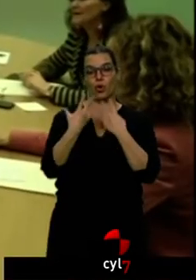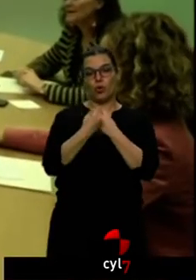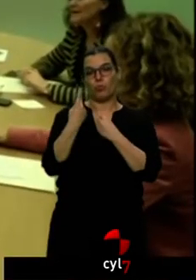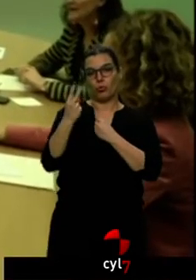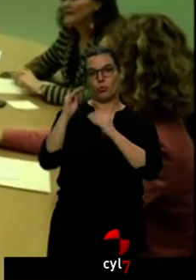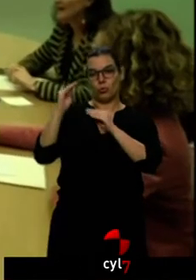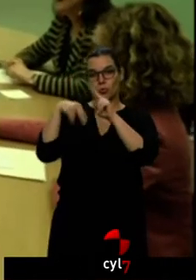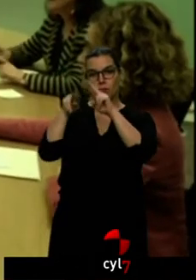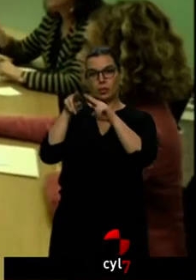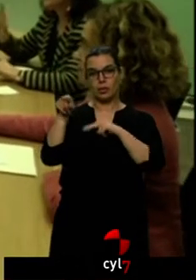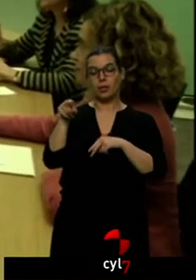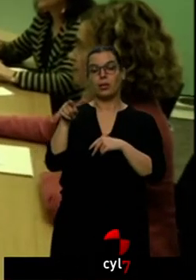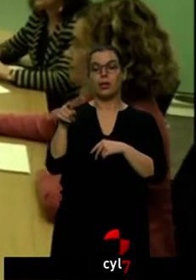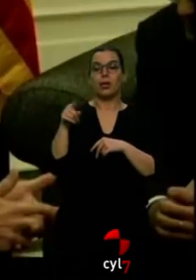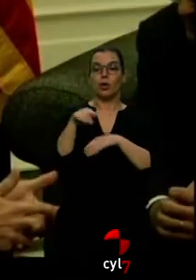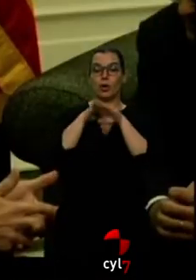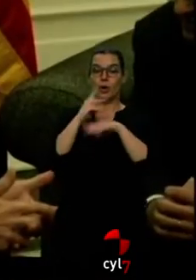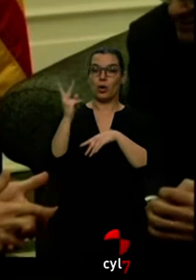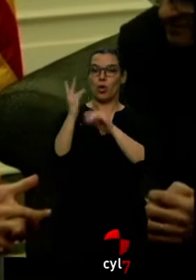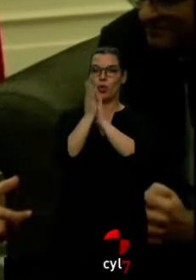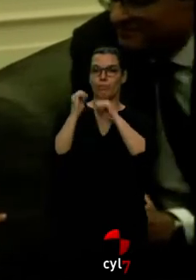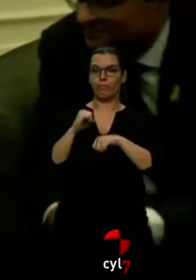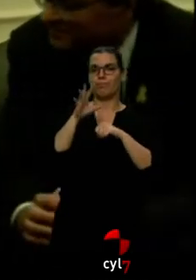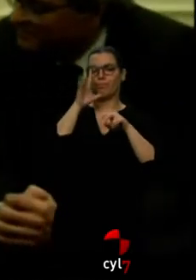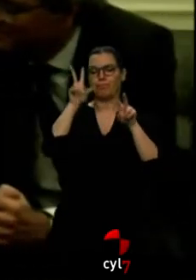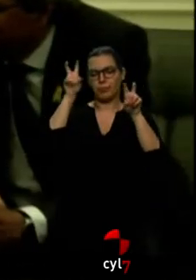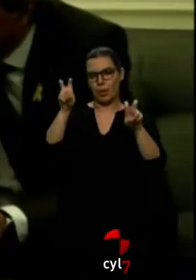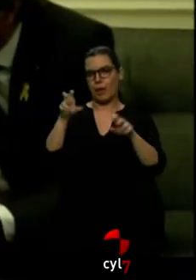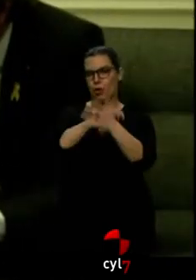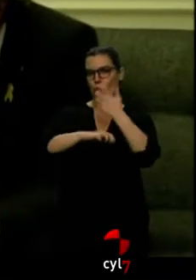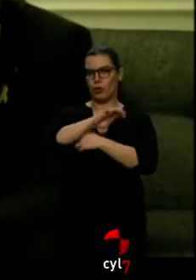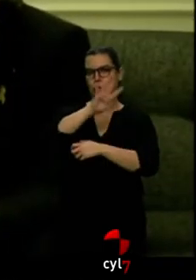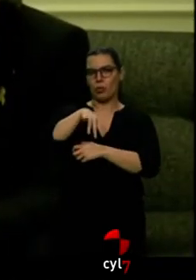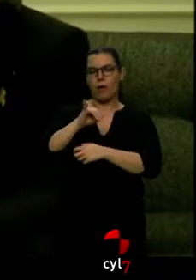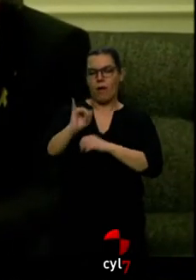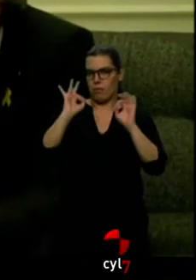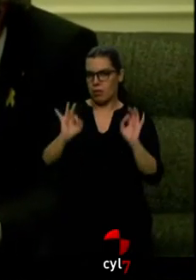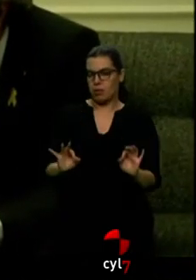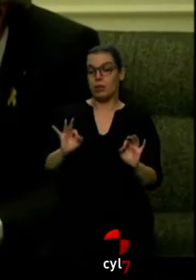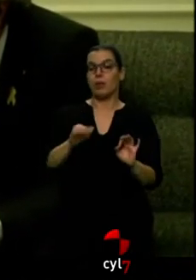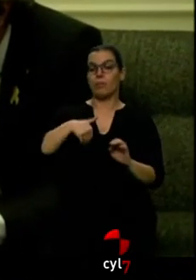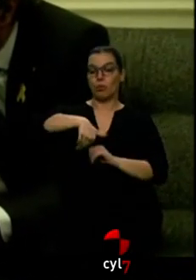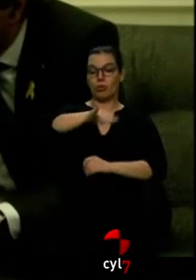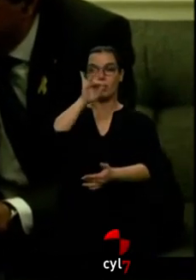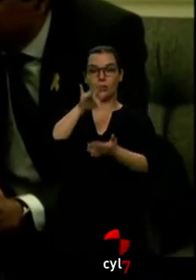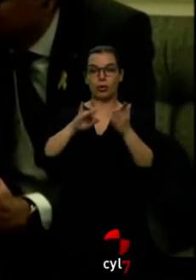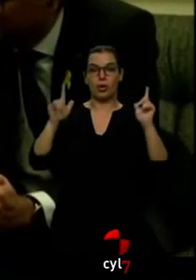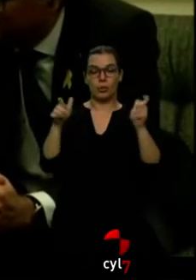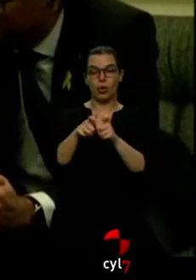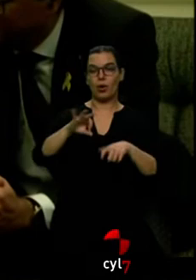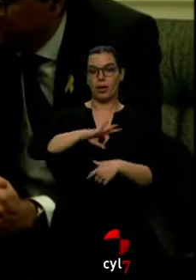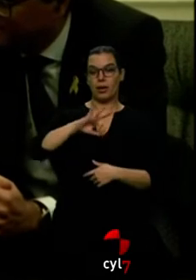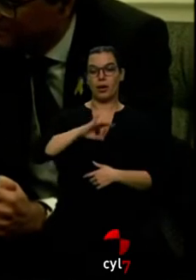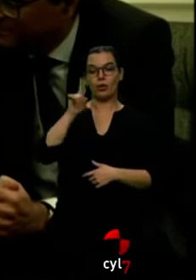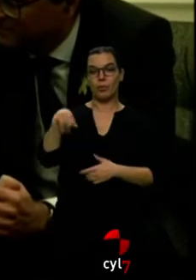gobiernos han coincidido en que hay conflictos sobre el futuro de Cataluña y se han fijado un próximo encuentro que se celebrará en enero. En un